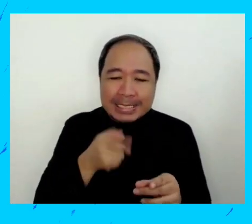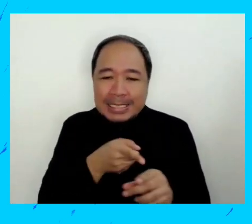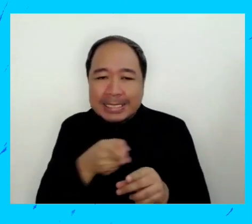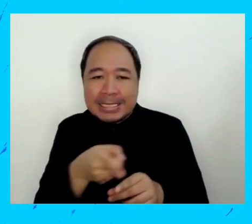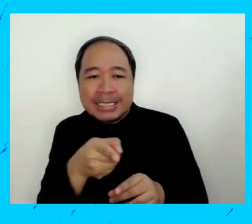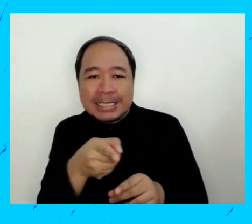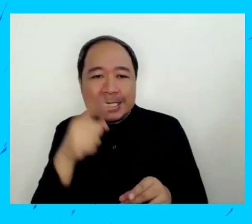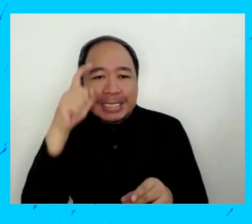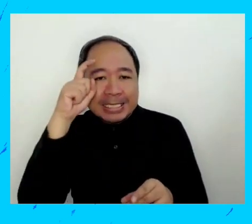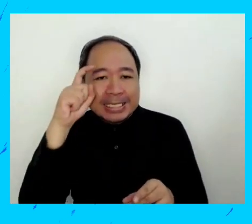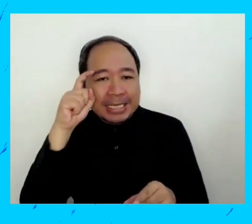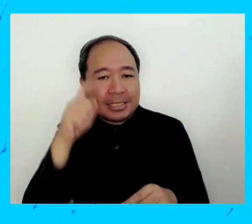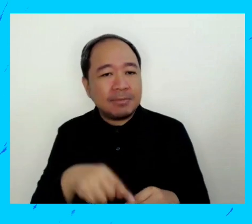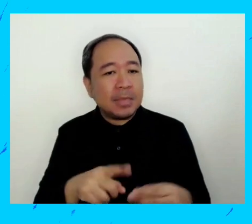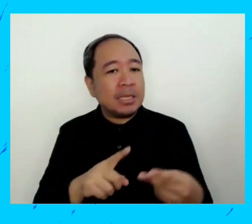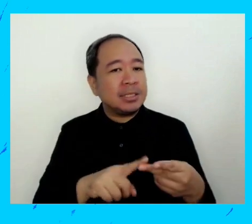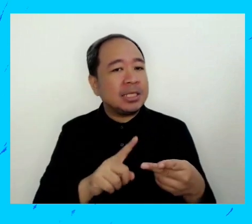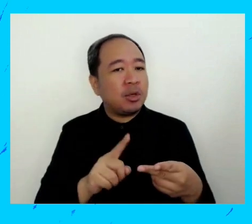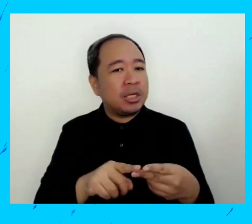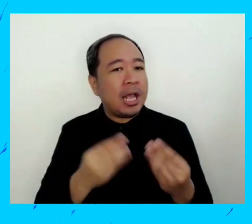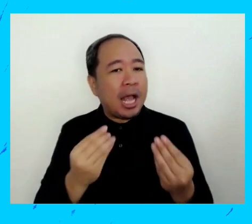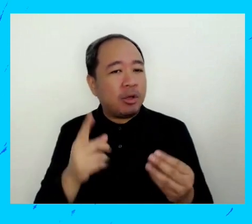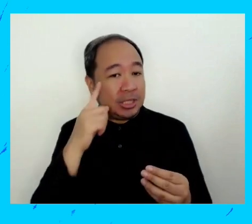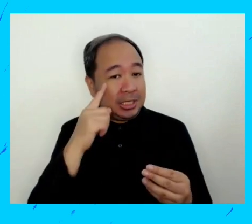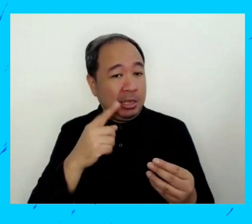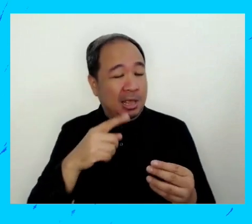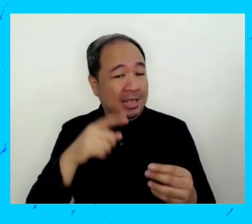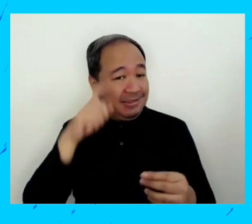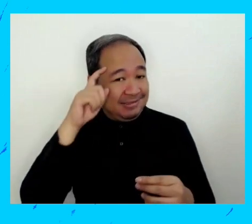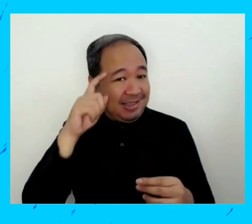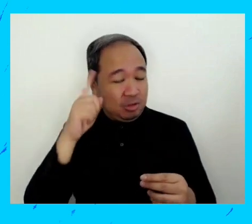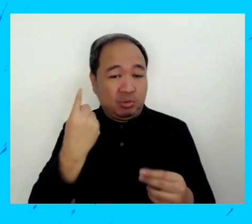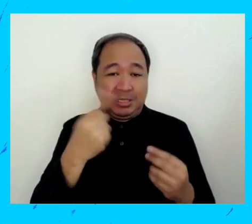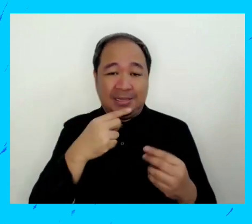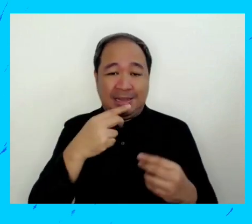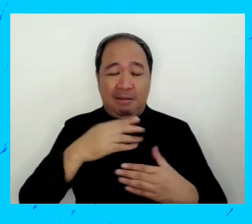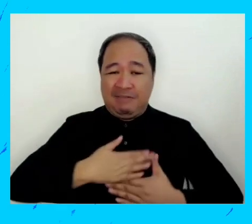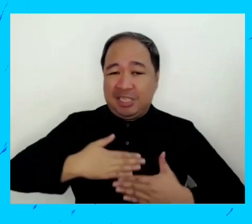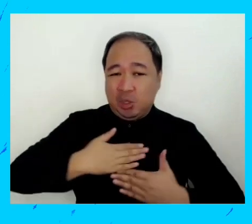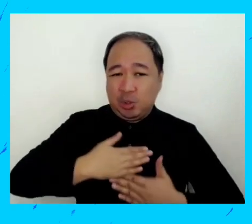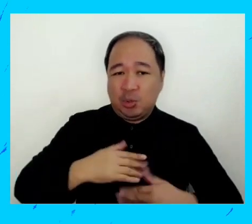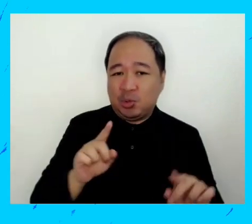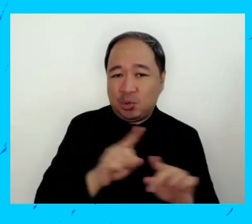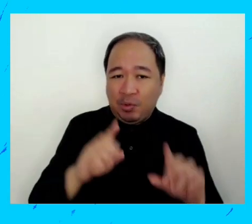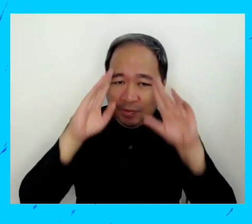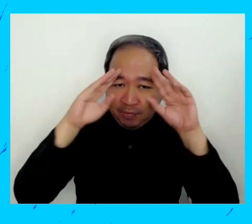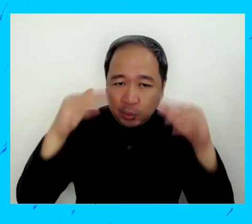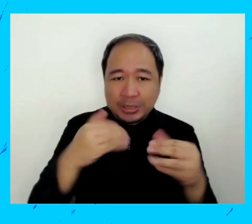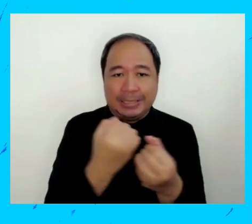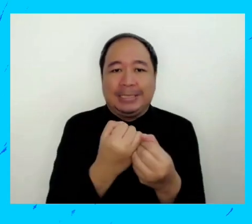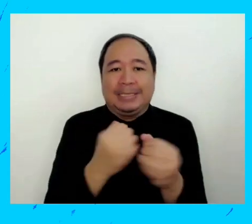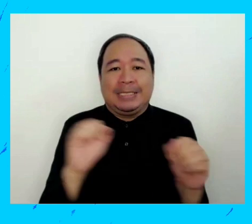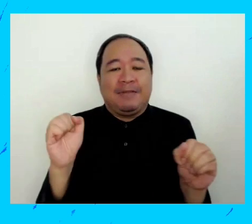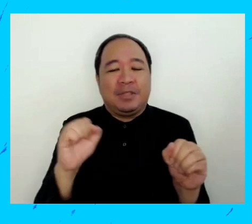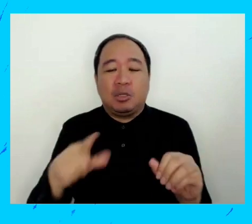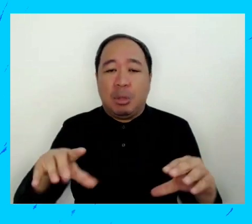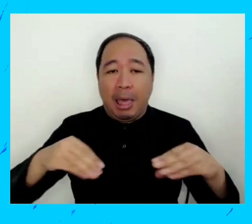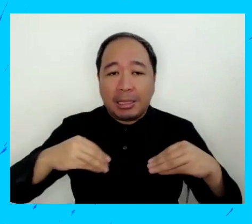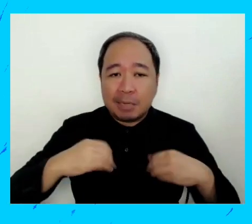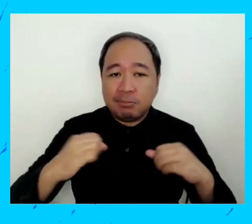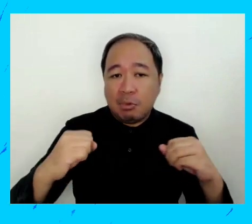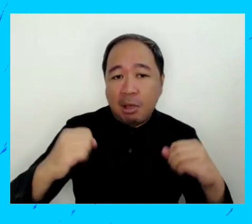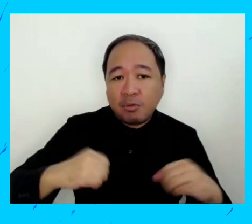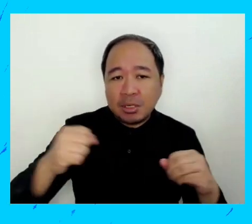debiera elevar la seguridad los sentimientos